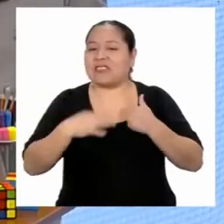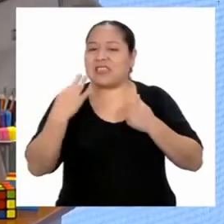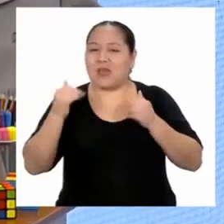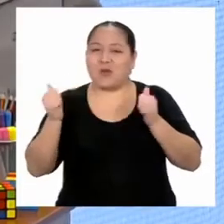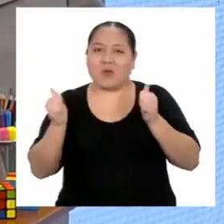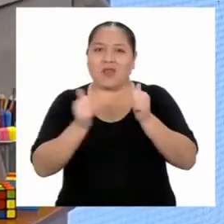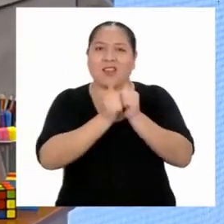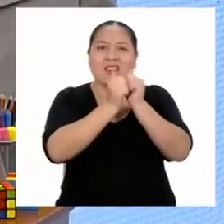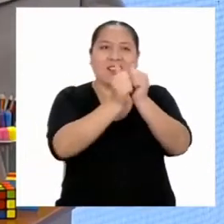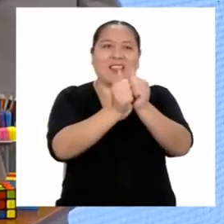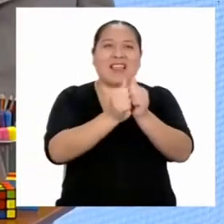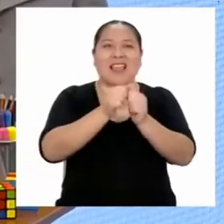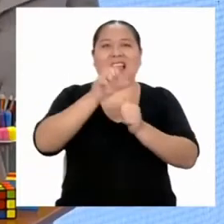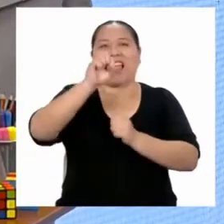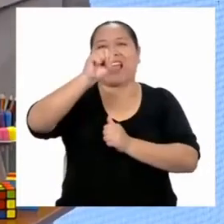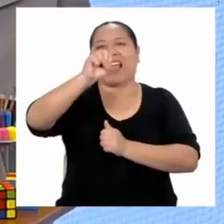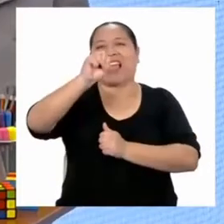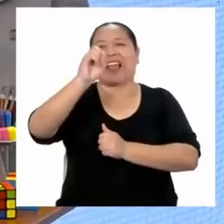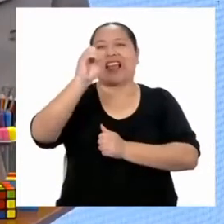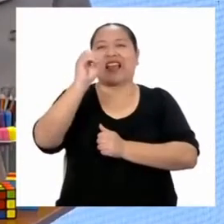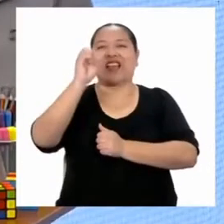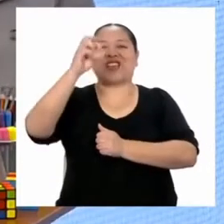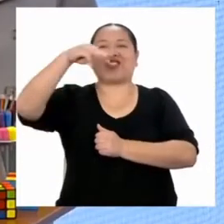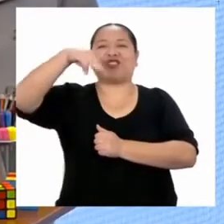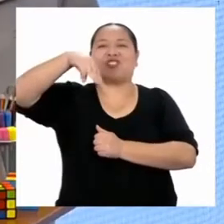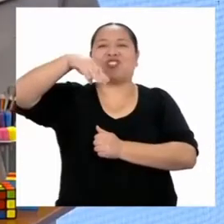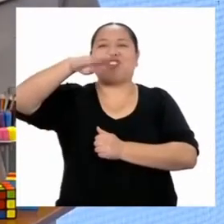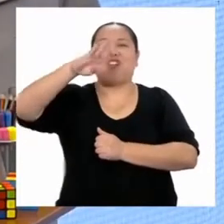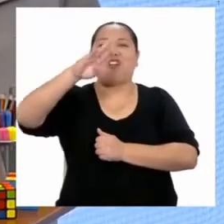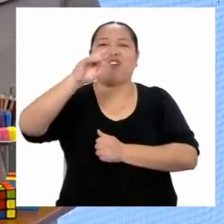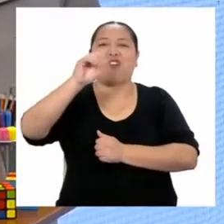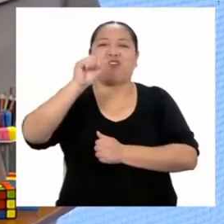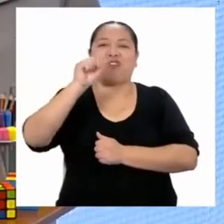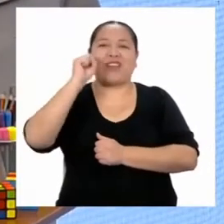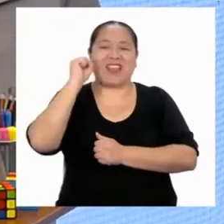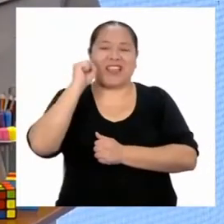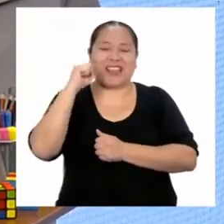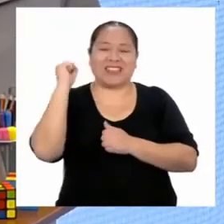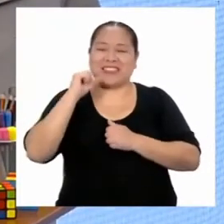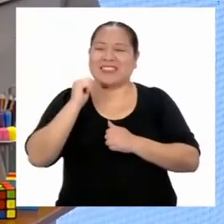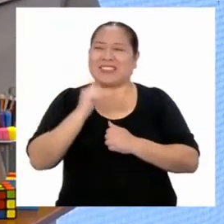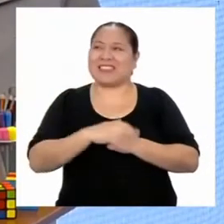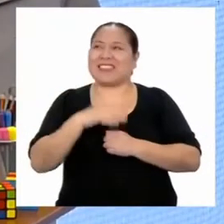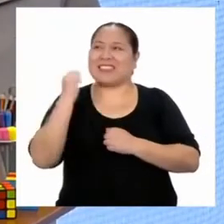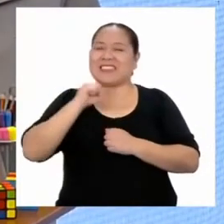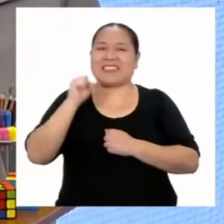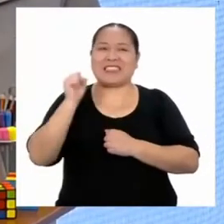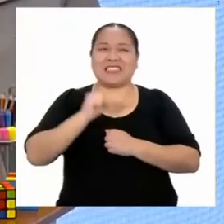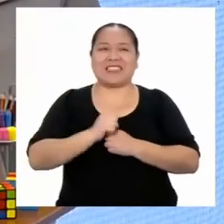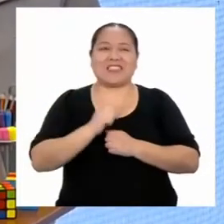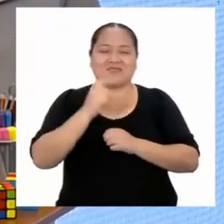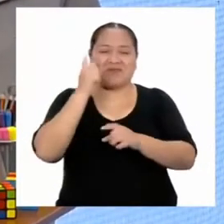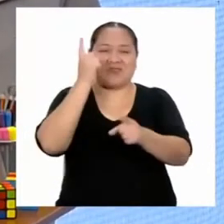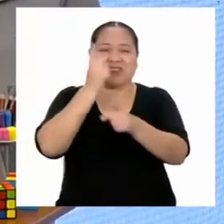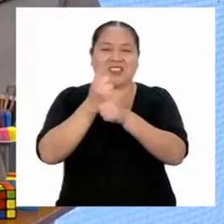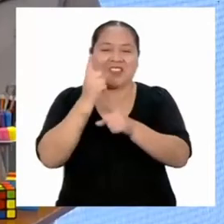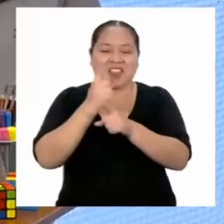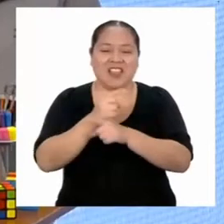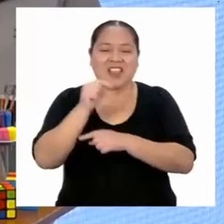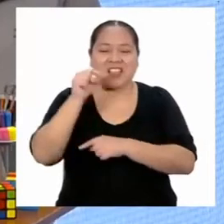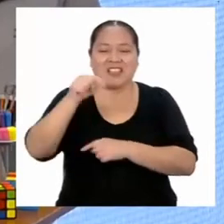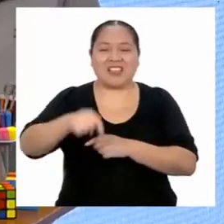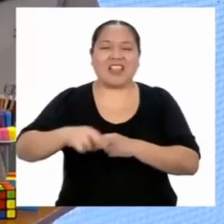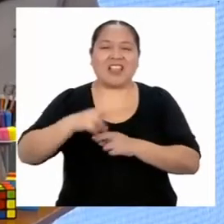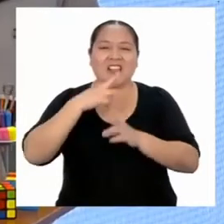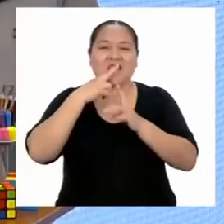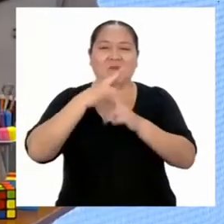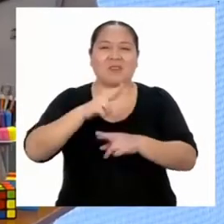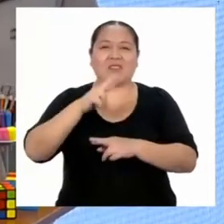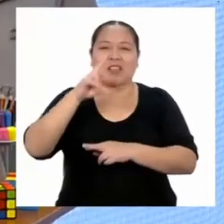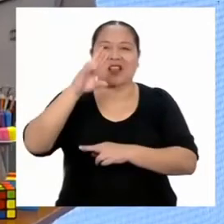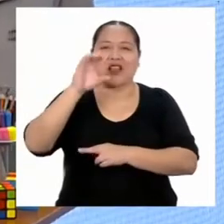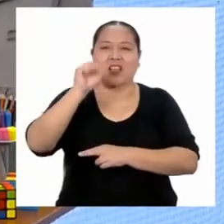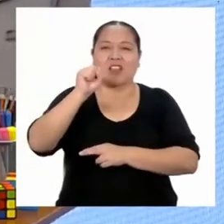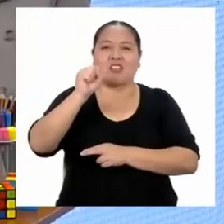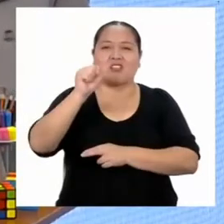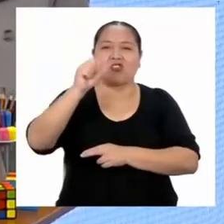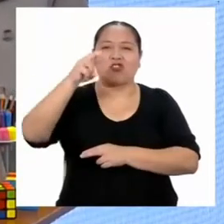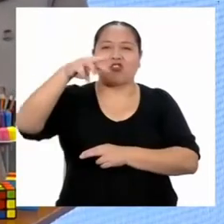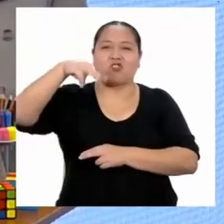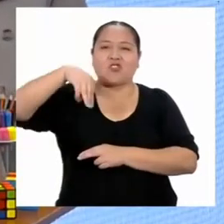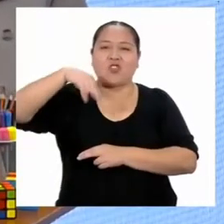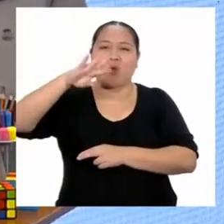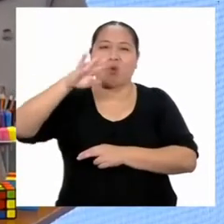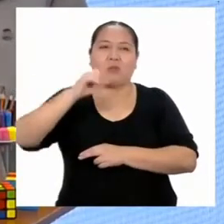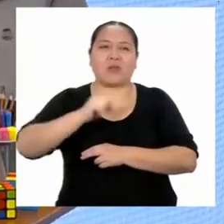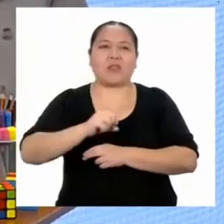¡La sombra! ¡Es la sombra! ¡Efectivamente! Nos referíamos a la sombra. Y dígame, detective